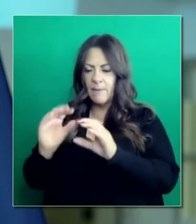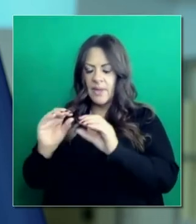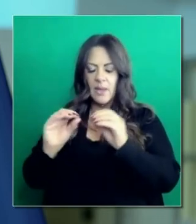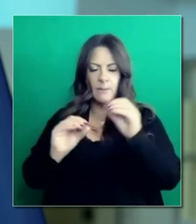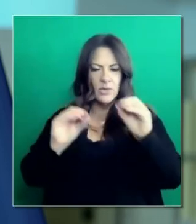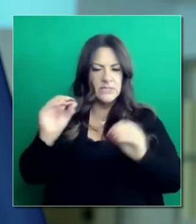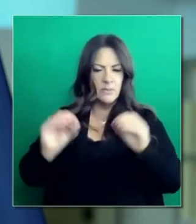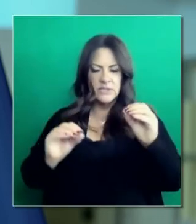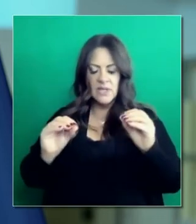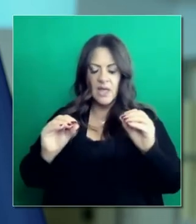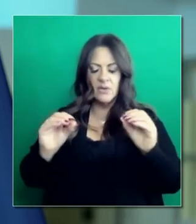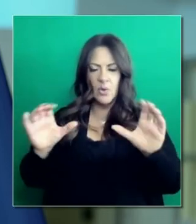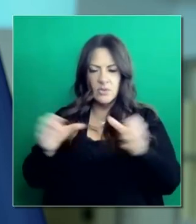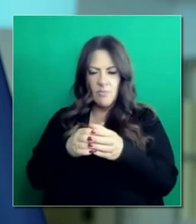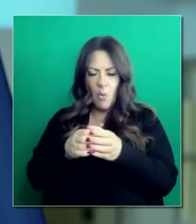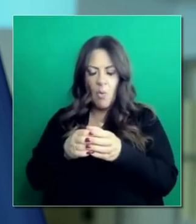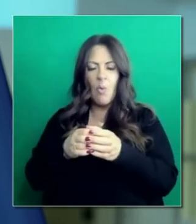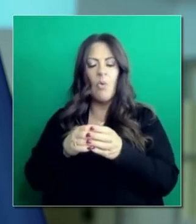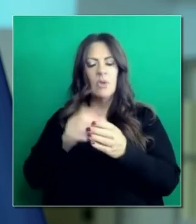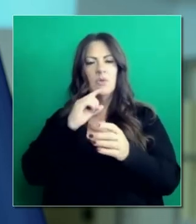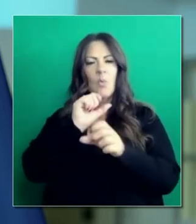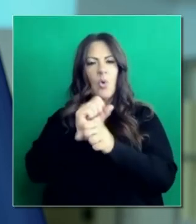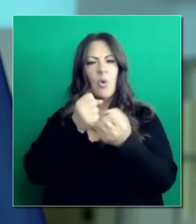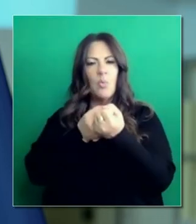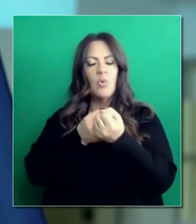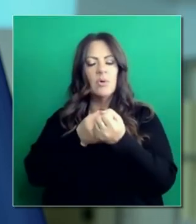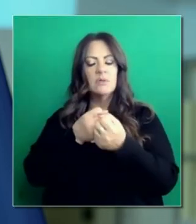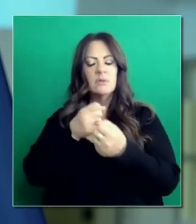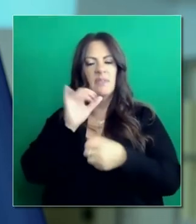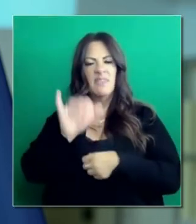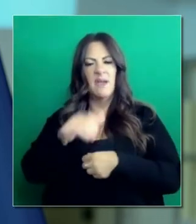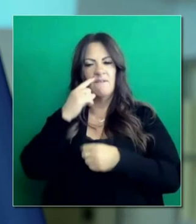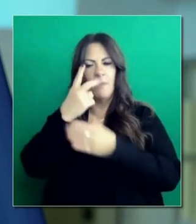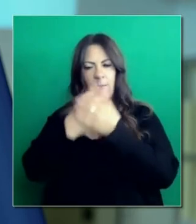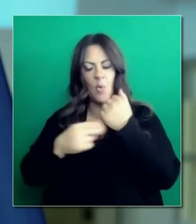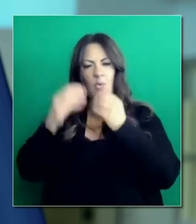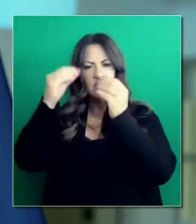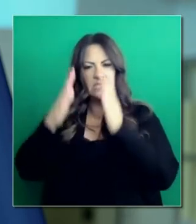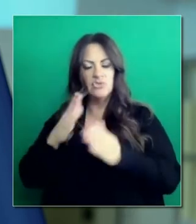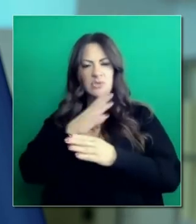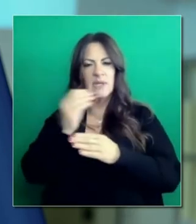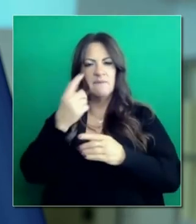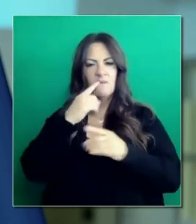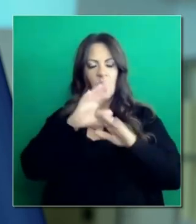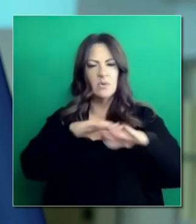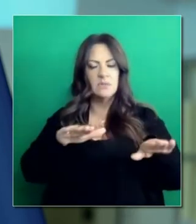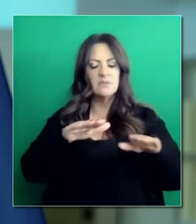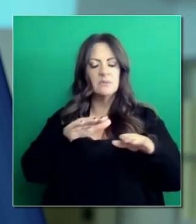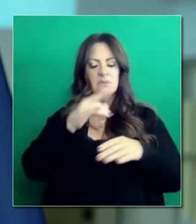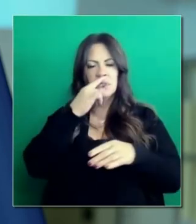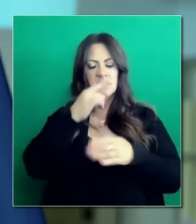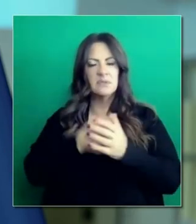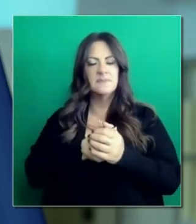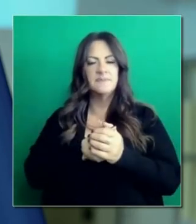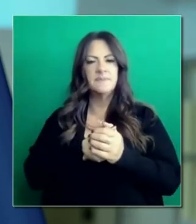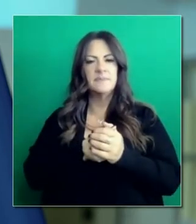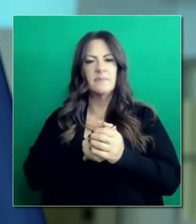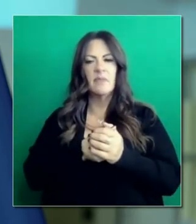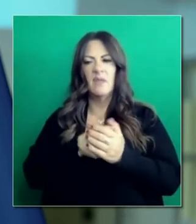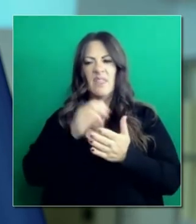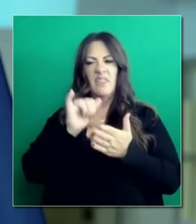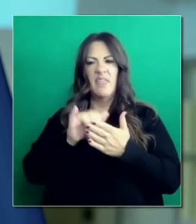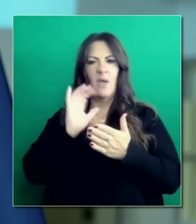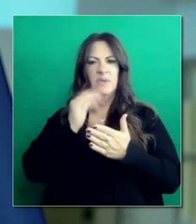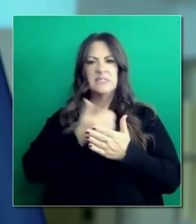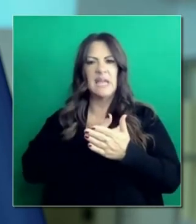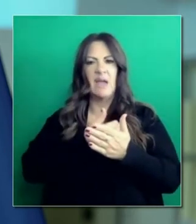proyecto de ley que la proporcioné también en cuanto a un acuerdo colectivo con los trabajadores. Y esta es la